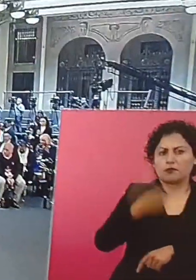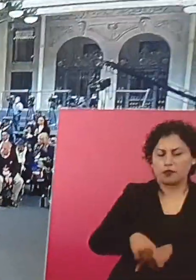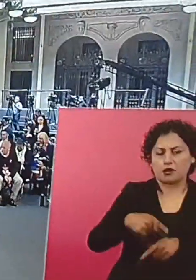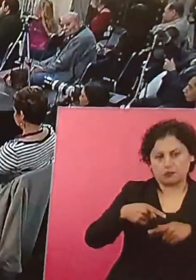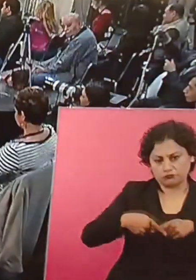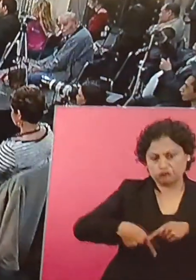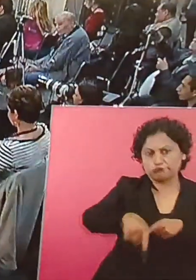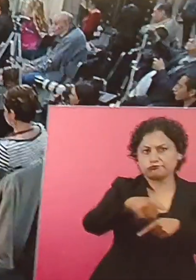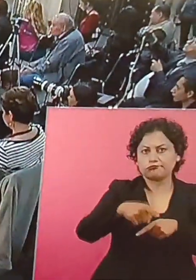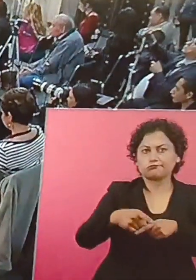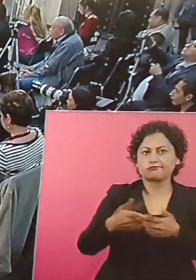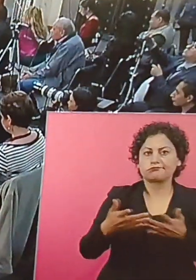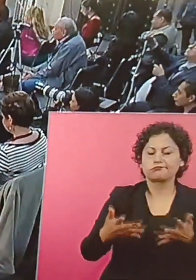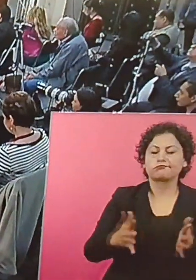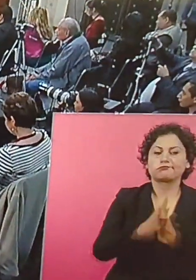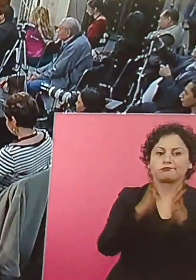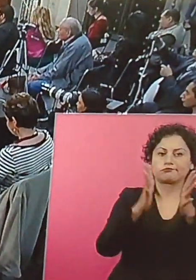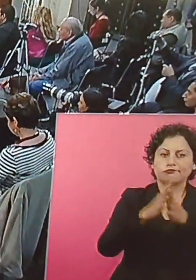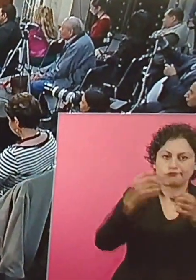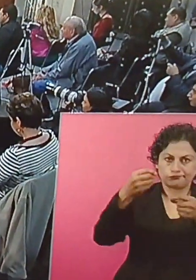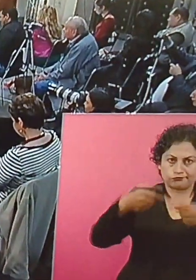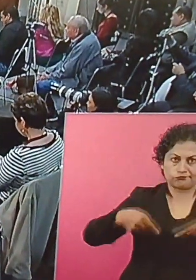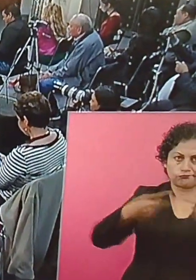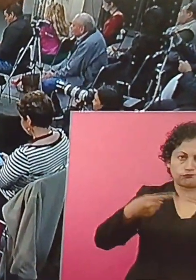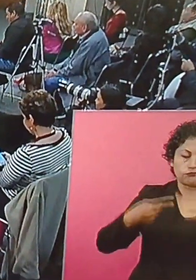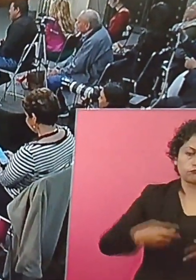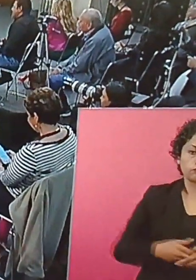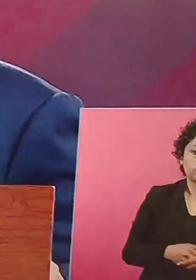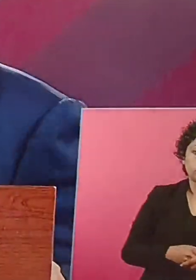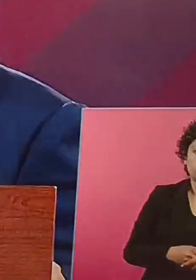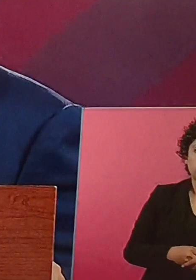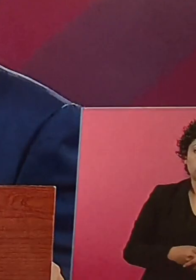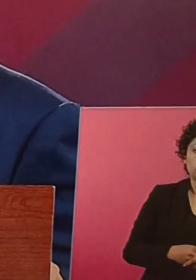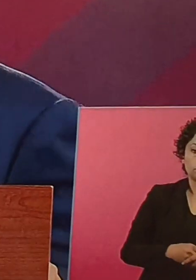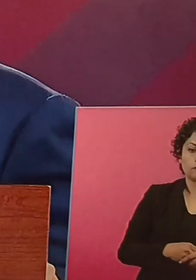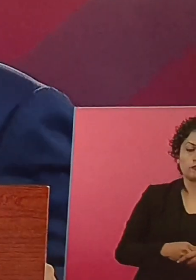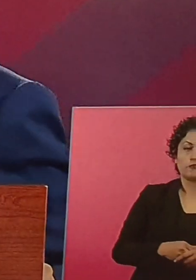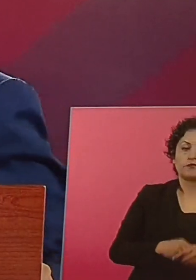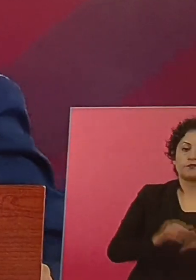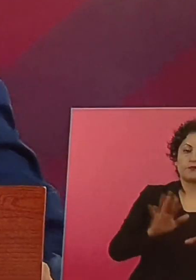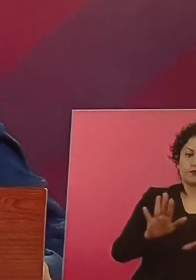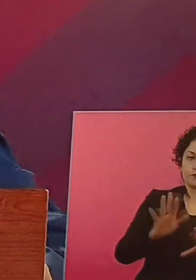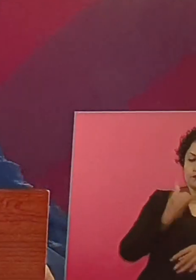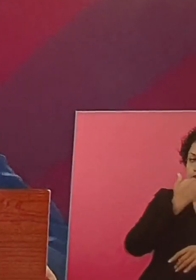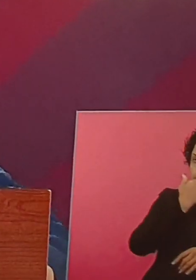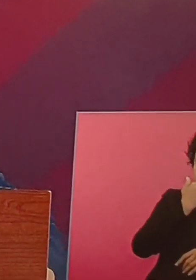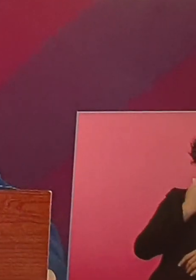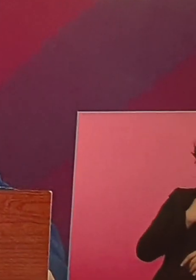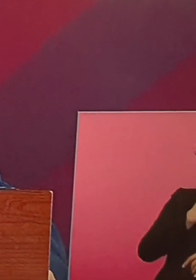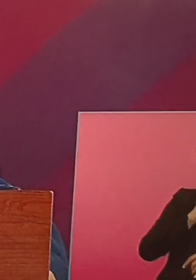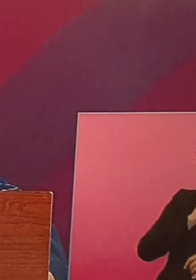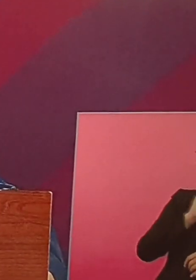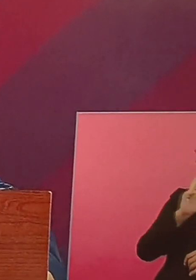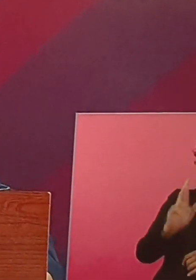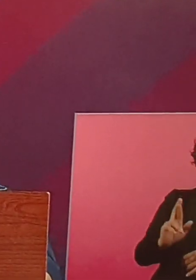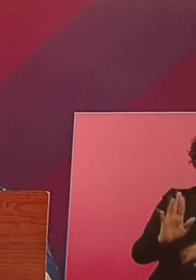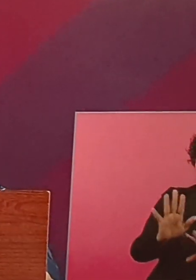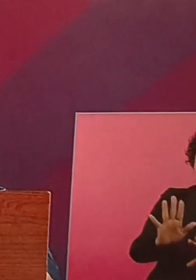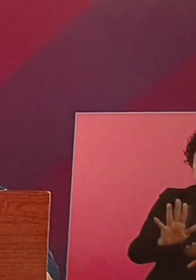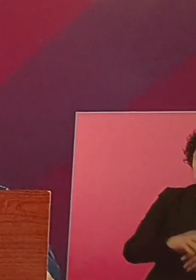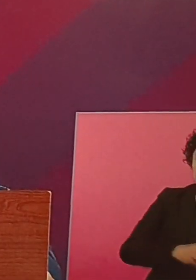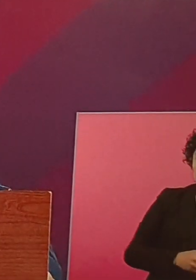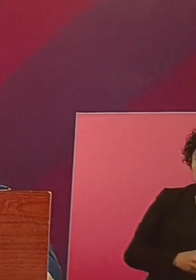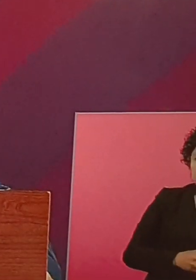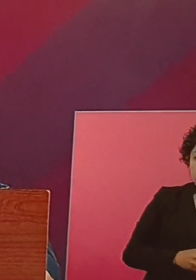deportivo? Está muy comprometedor a tu pregunta, pero vamos a hablar sobre el tema.